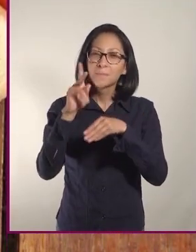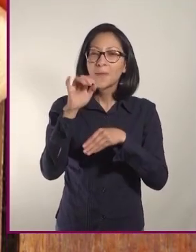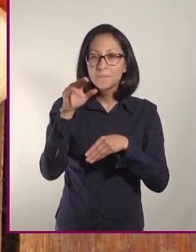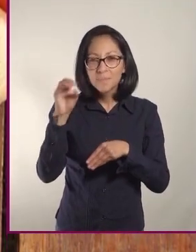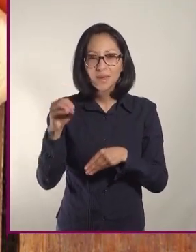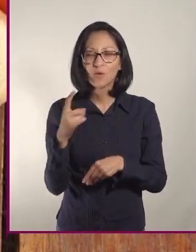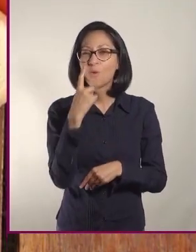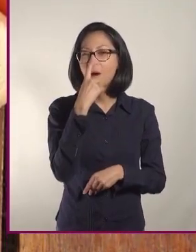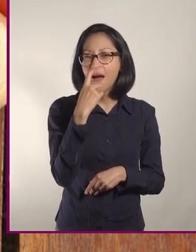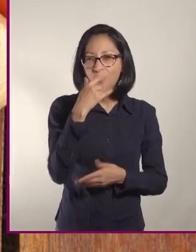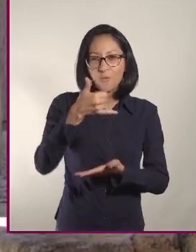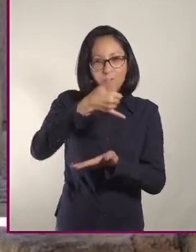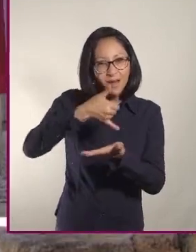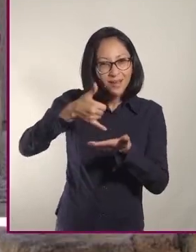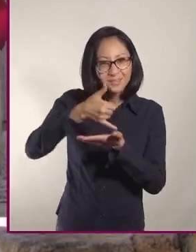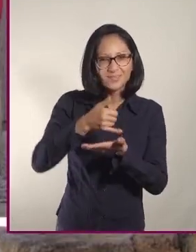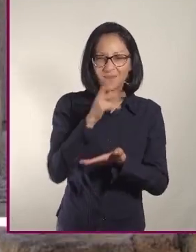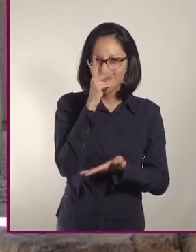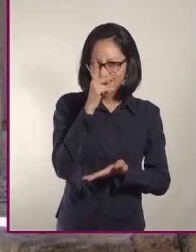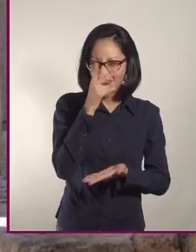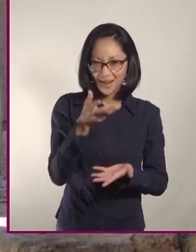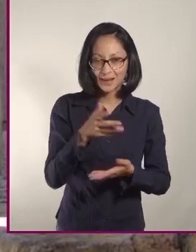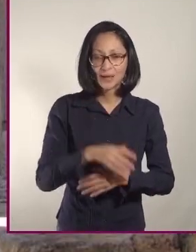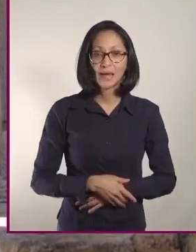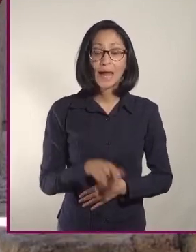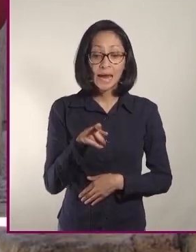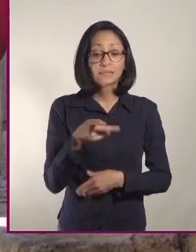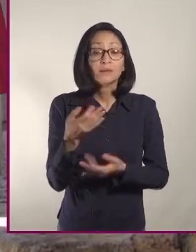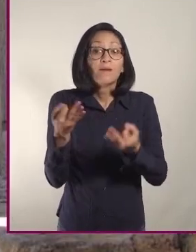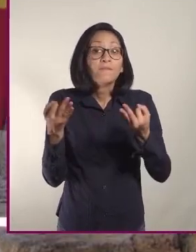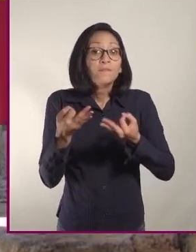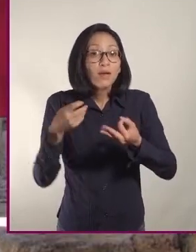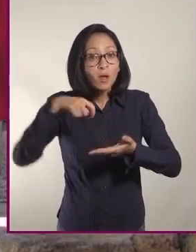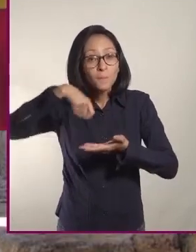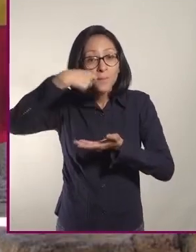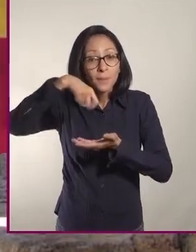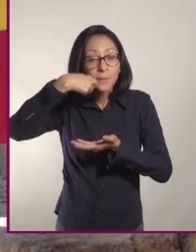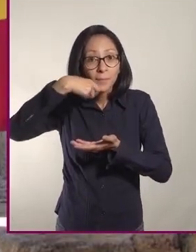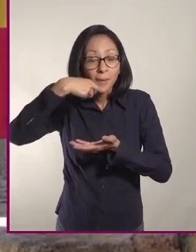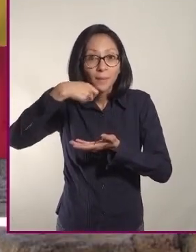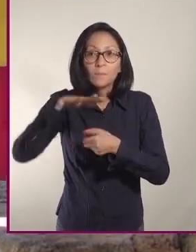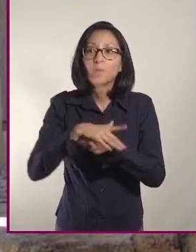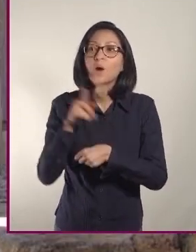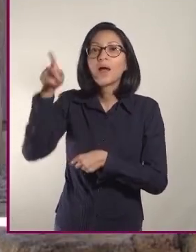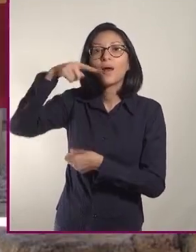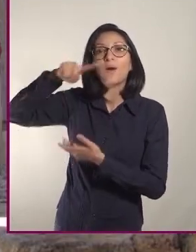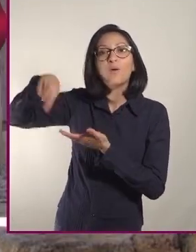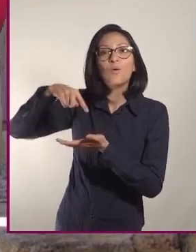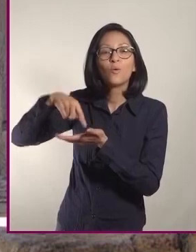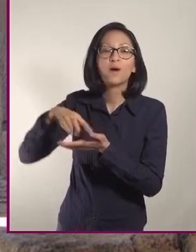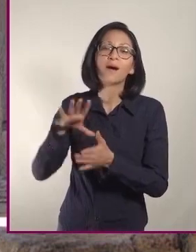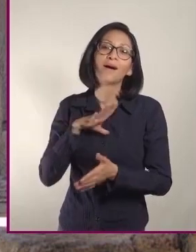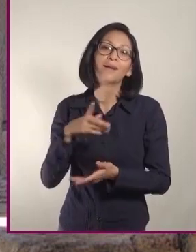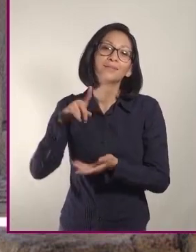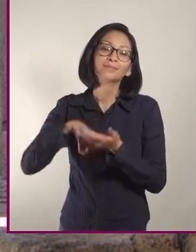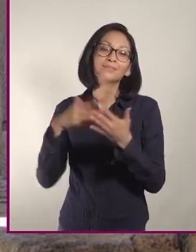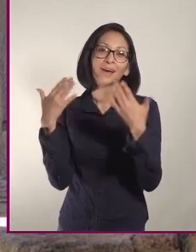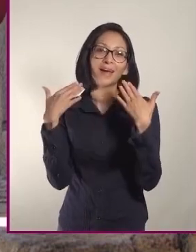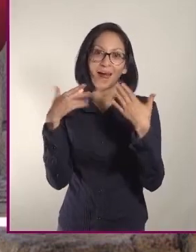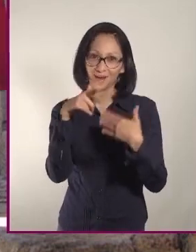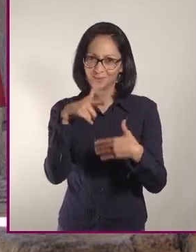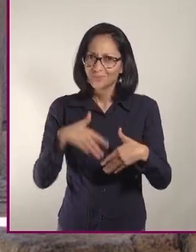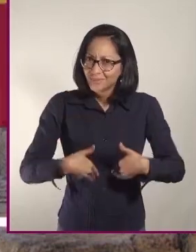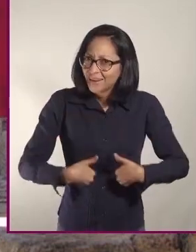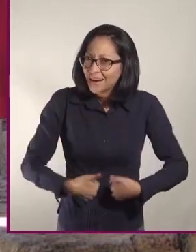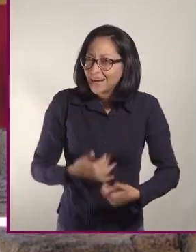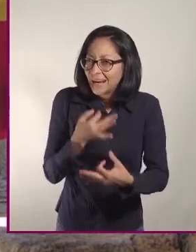aceite y vinagre. Se sirve fría y va muy bien con el clima mediterráneo, que es templado a cálido. ¿Ya te dio hambre?